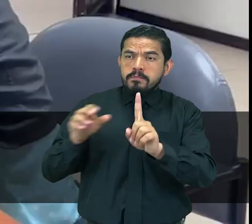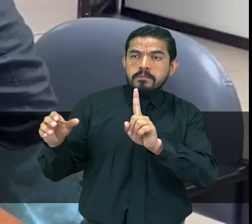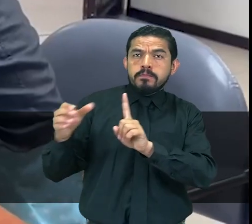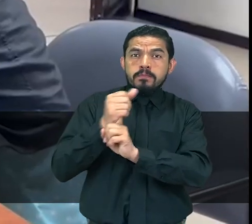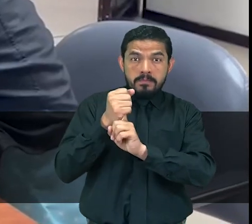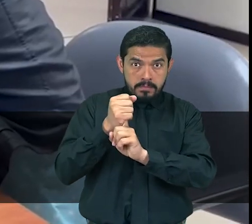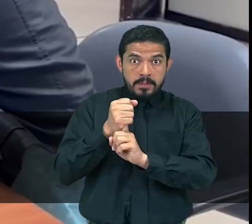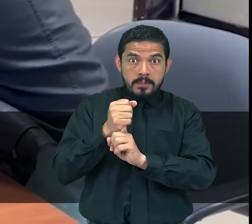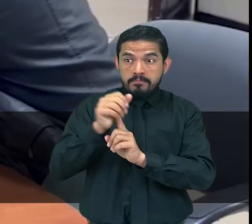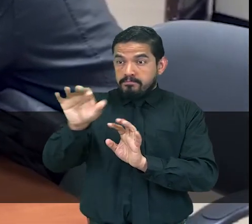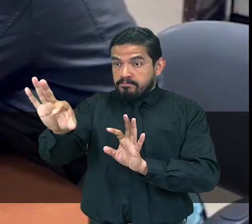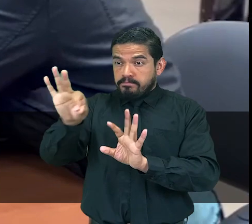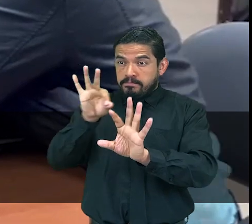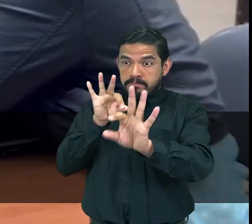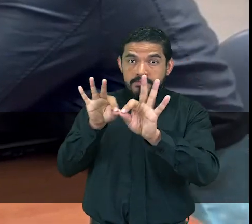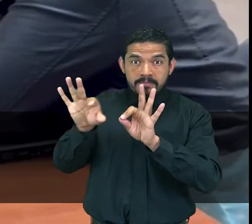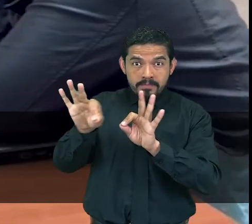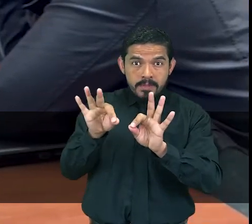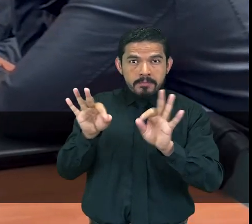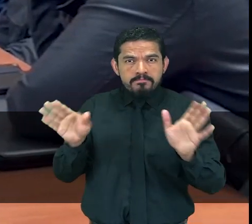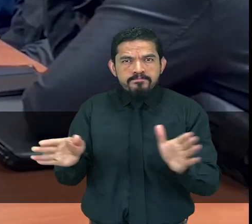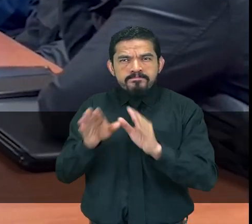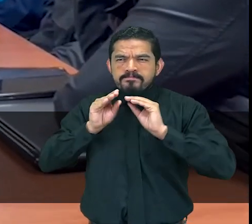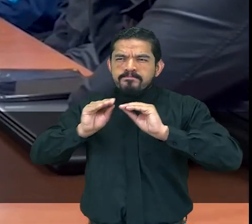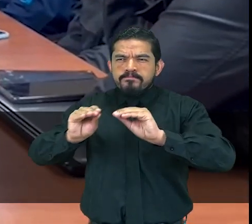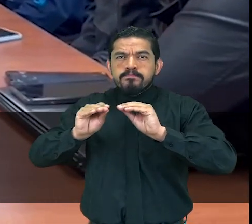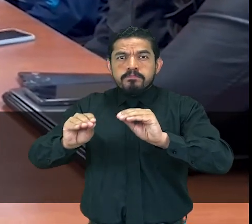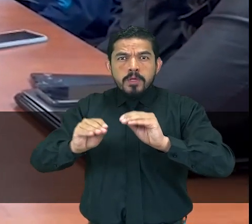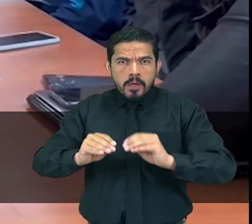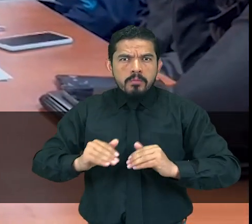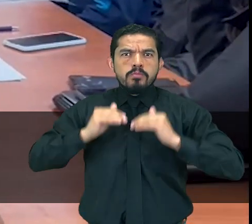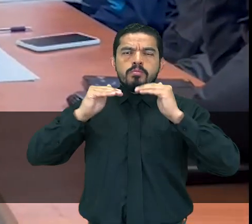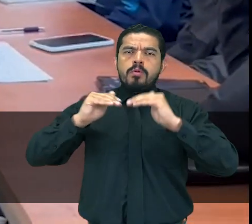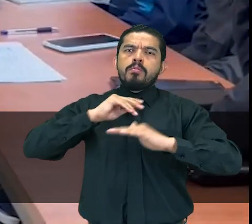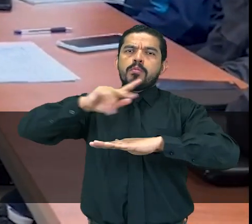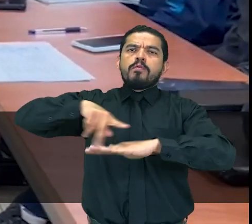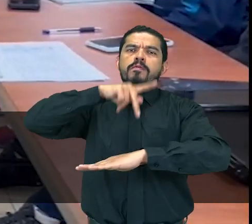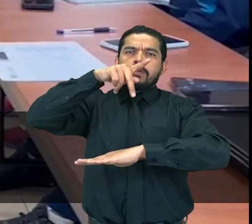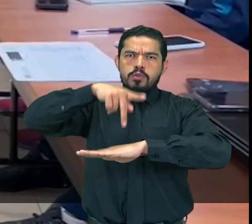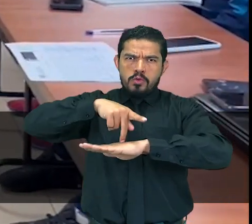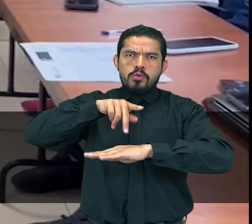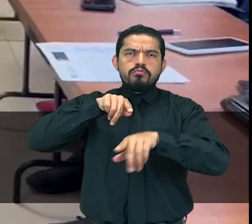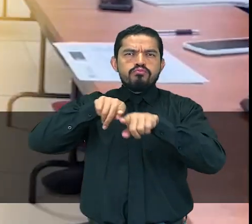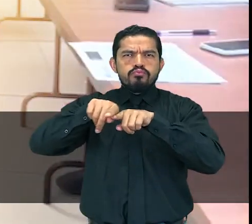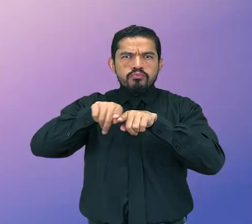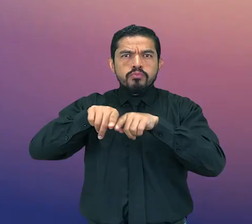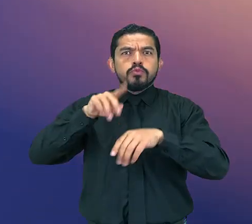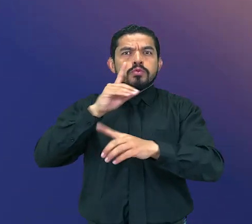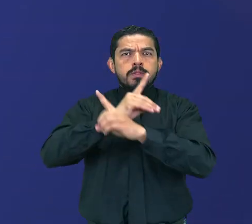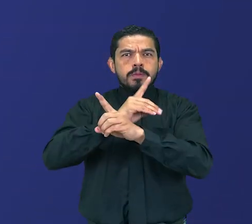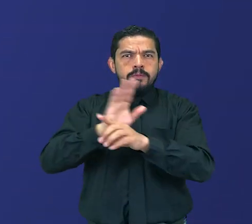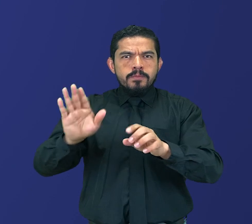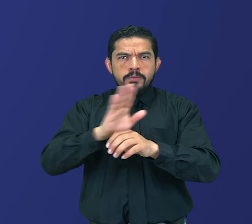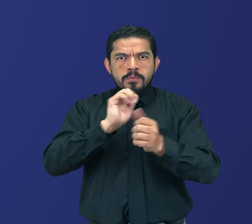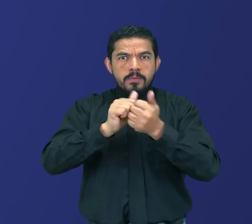selección y formación deportiva de alto rendimiento de personas con discapacidad.